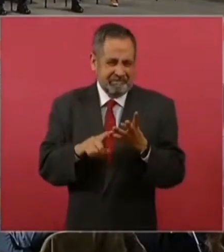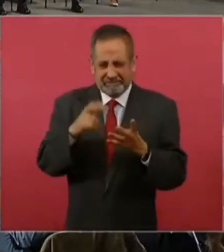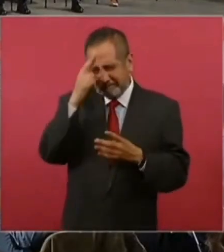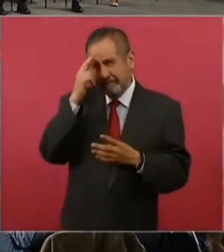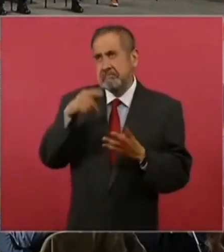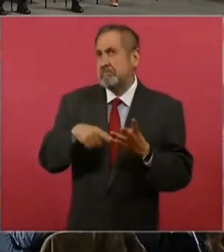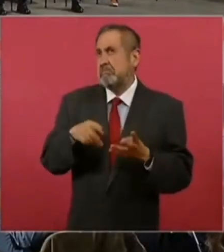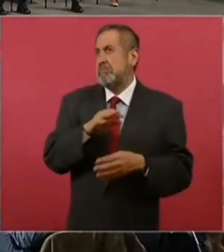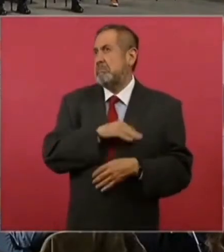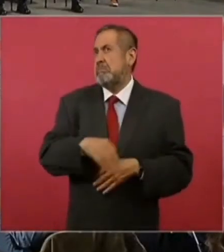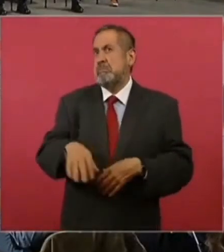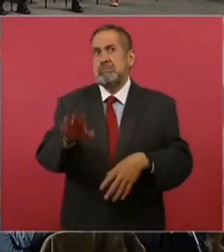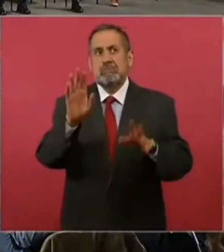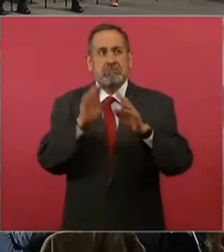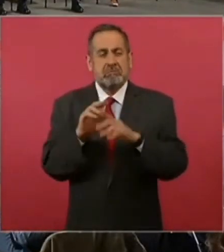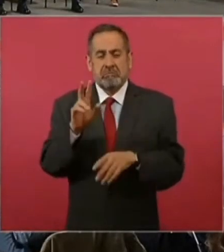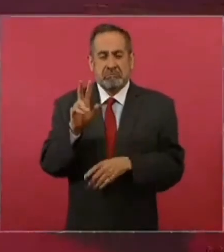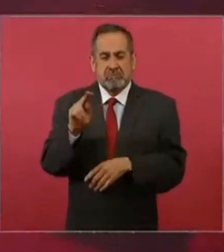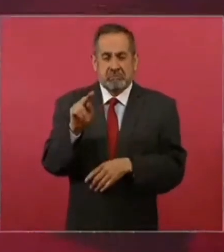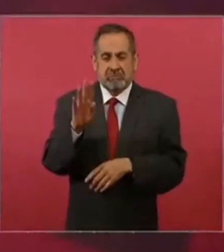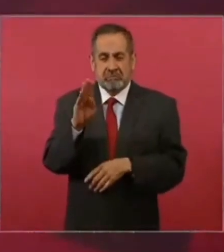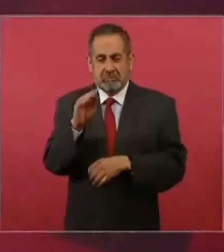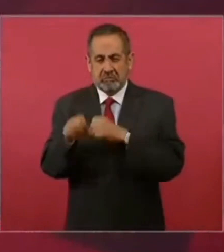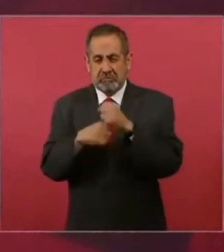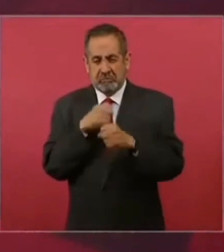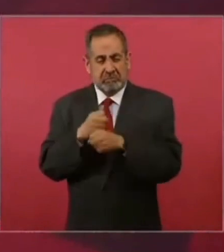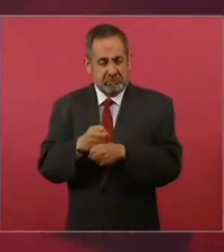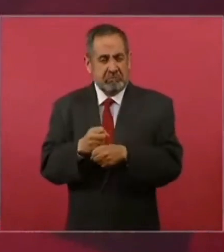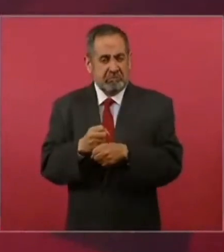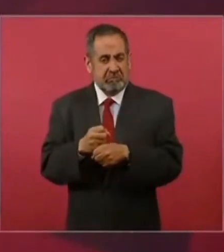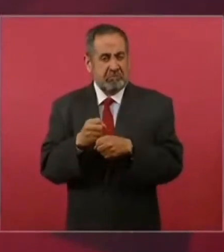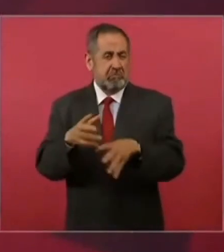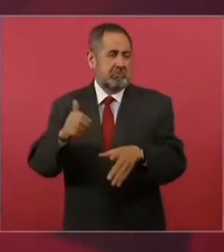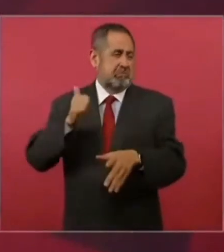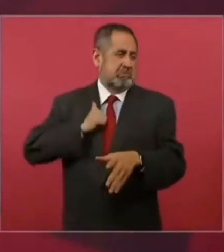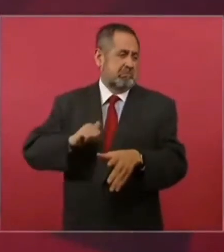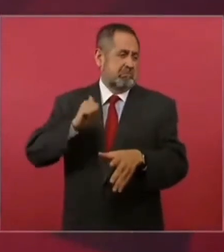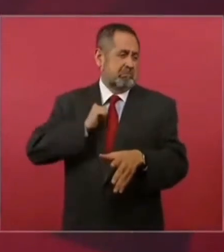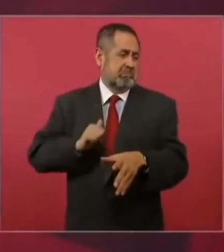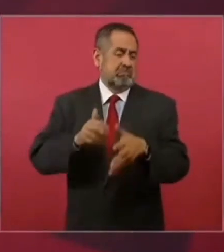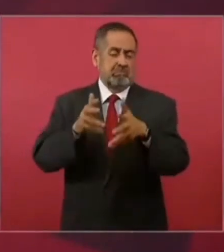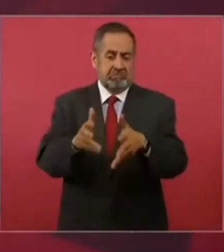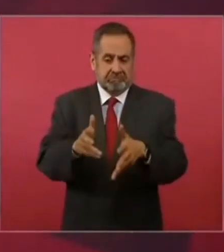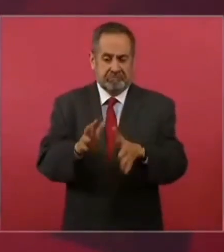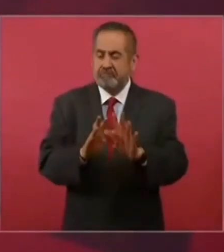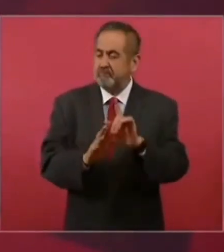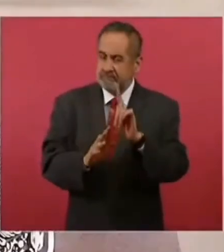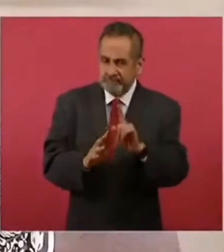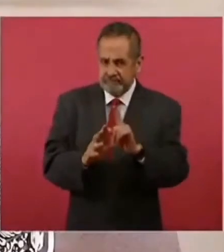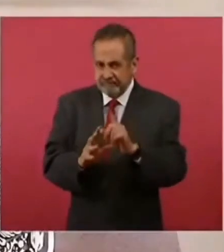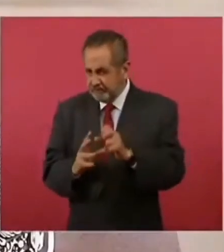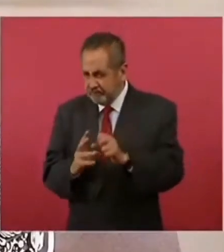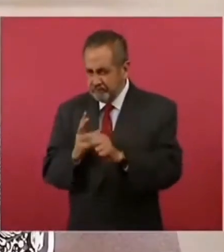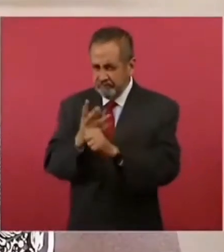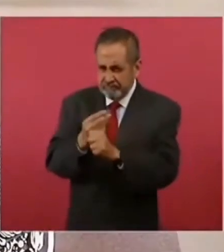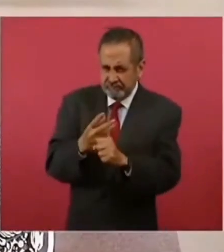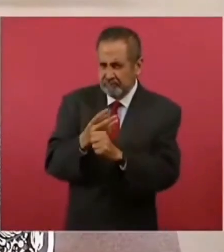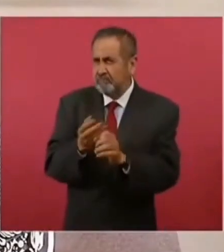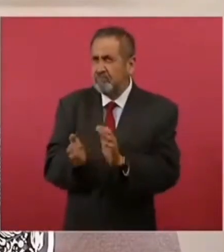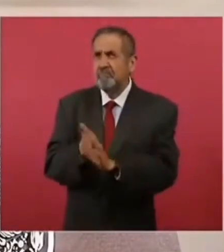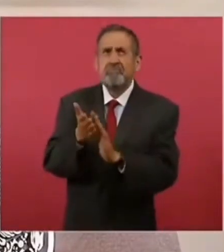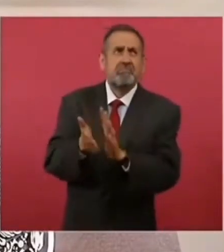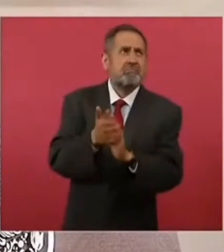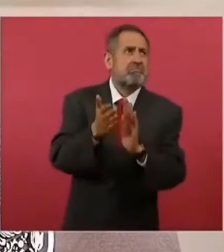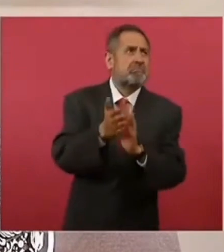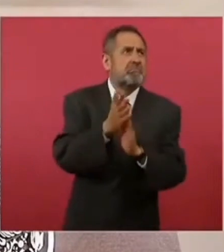ya 80, 90 años de antigüedad, lo vamos a rehabilitar para